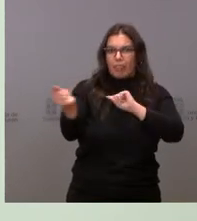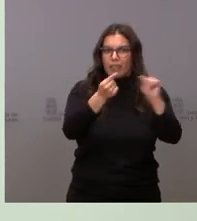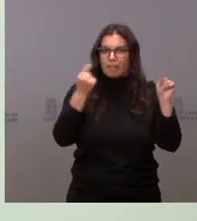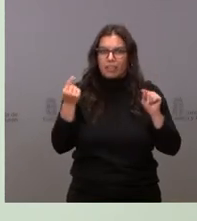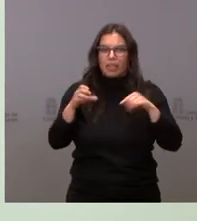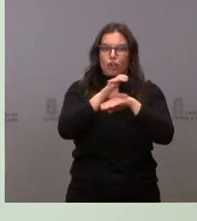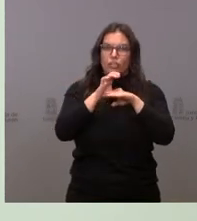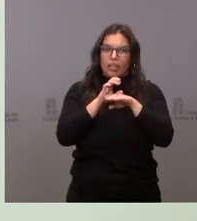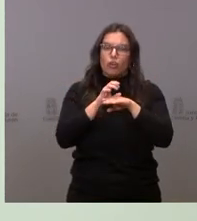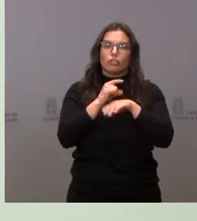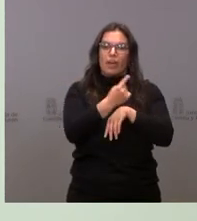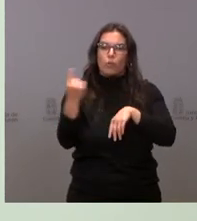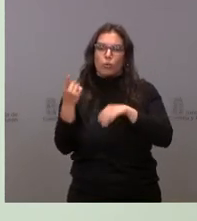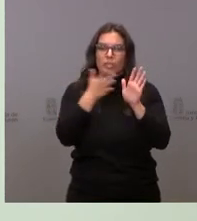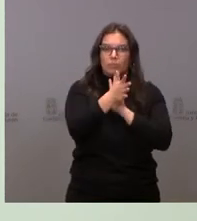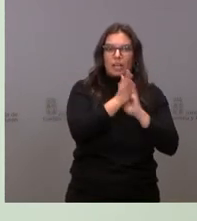para explicar